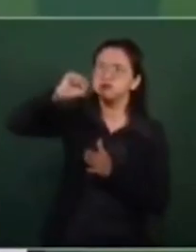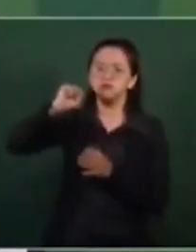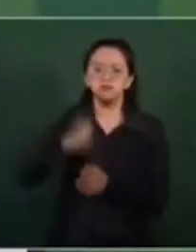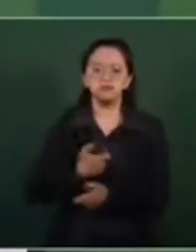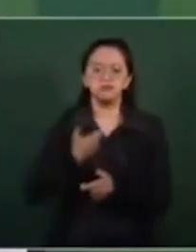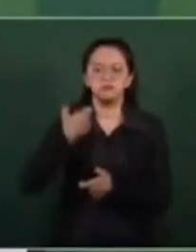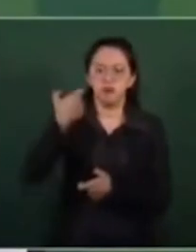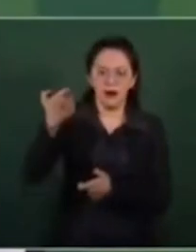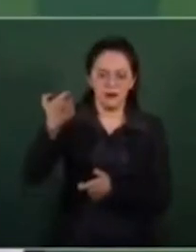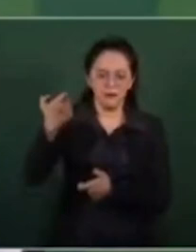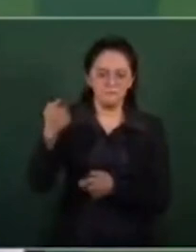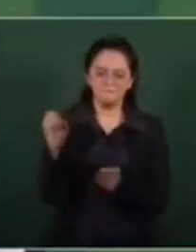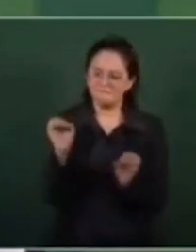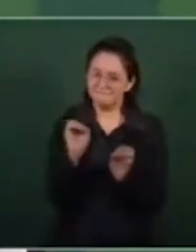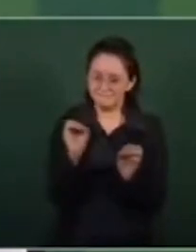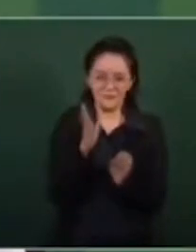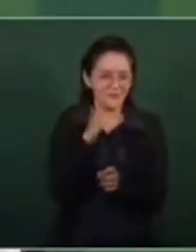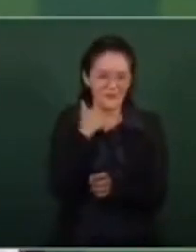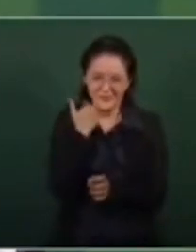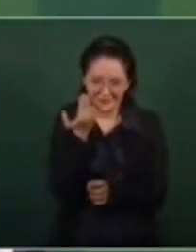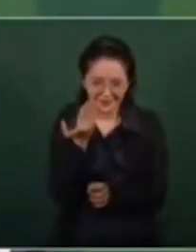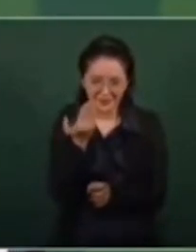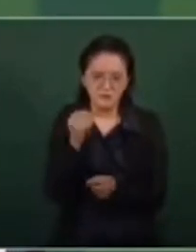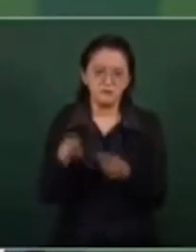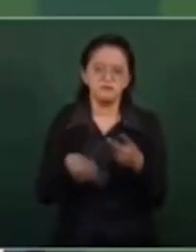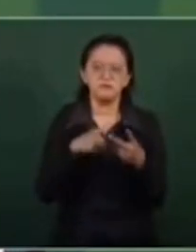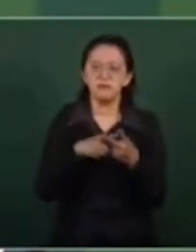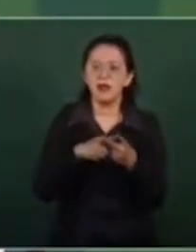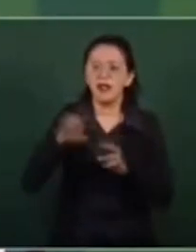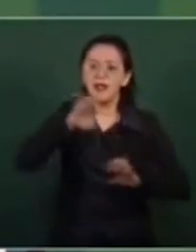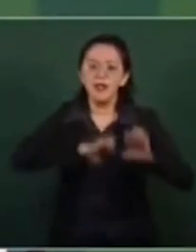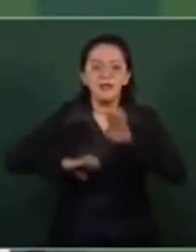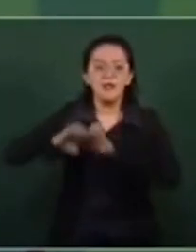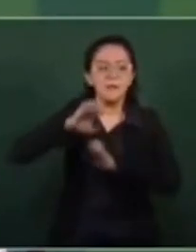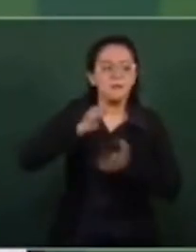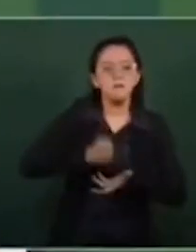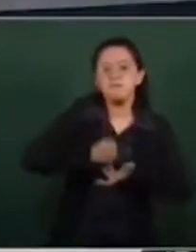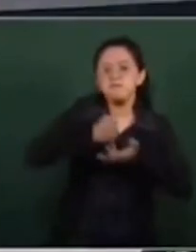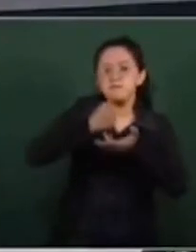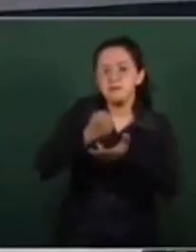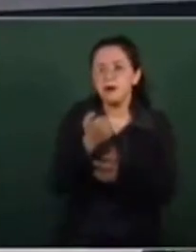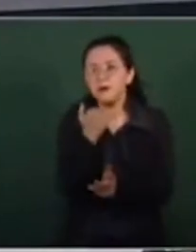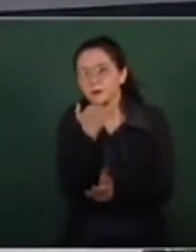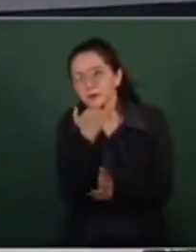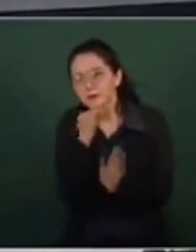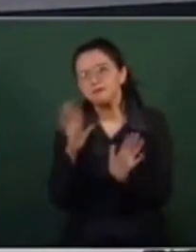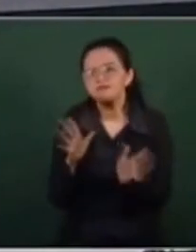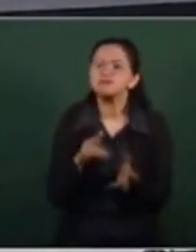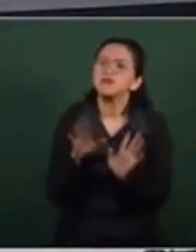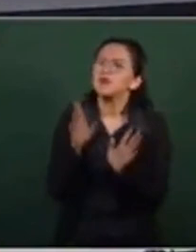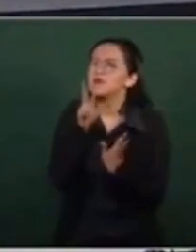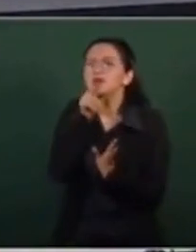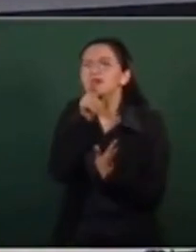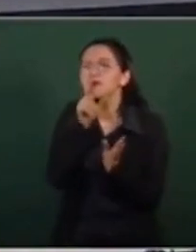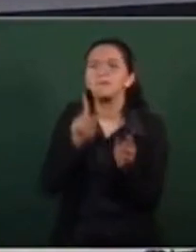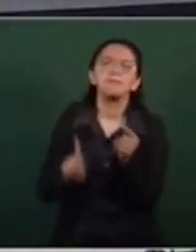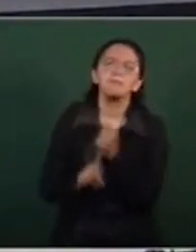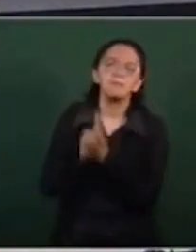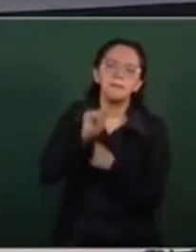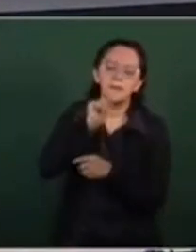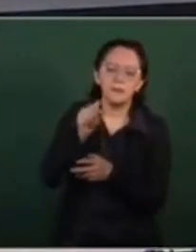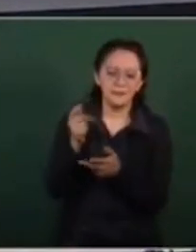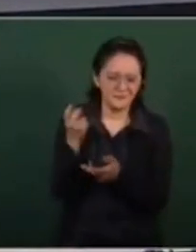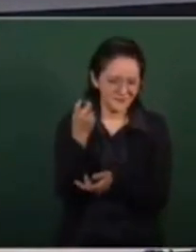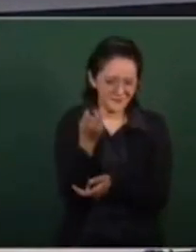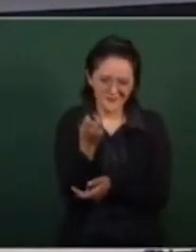energía eléctrica, que no haya subsidios para las grandes empresas. Pero además, a ver, que